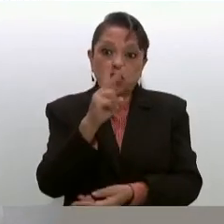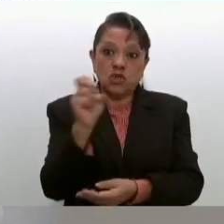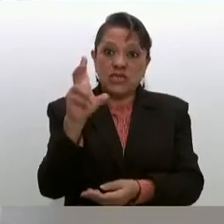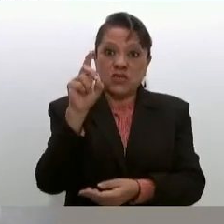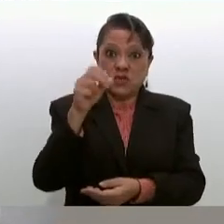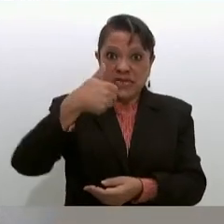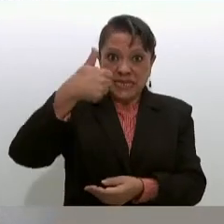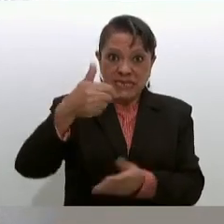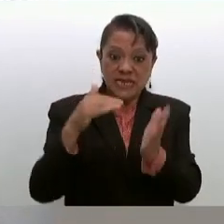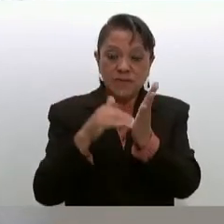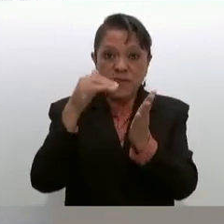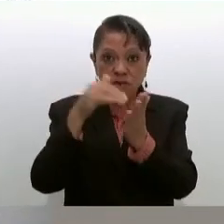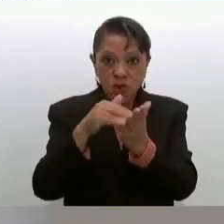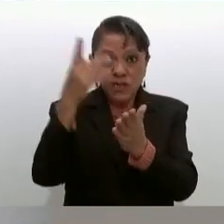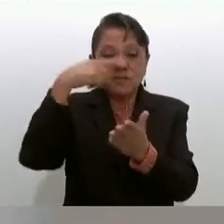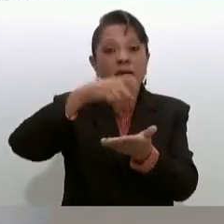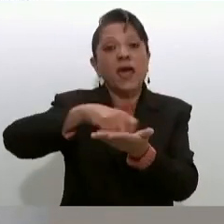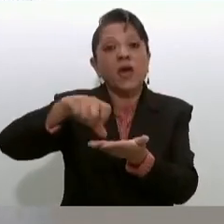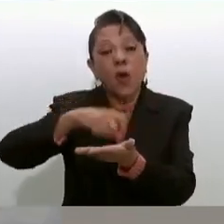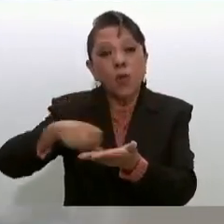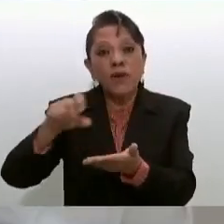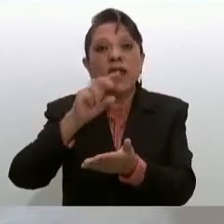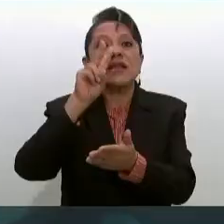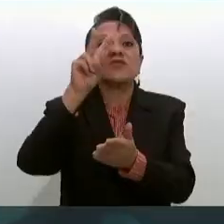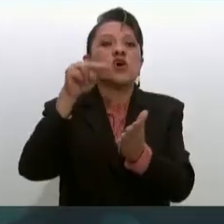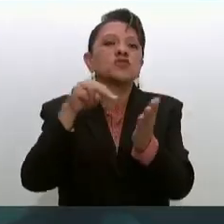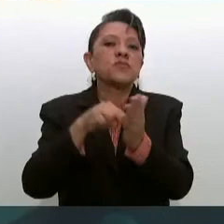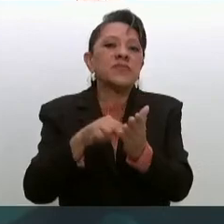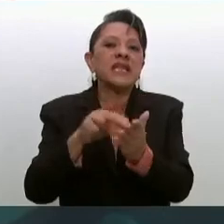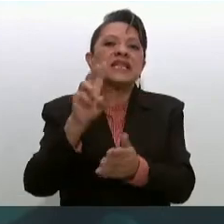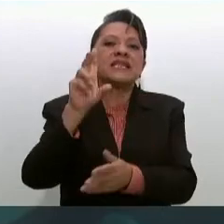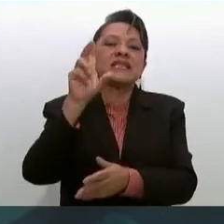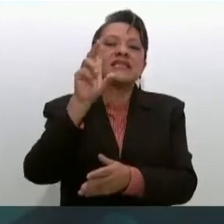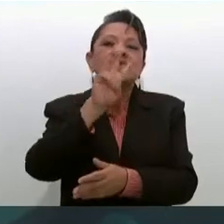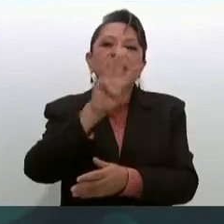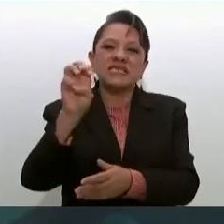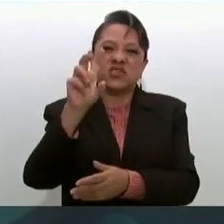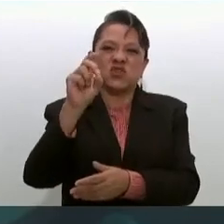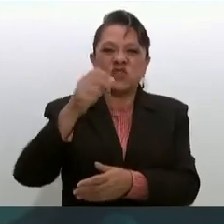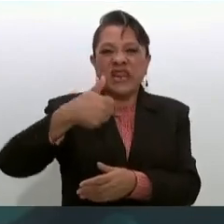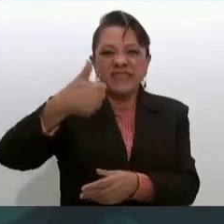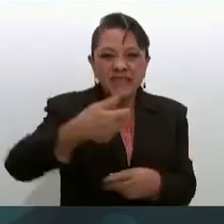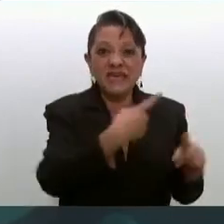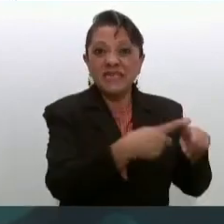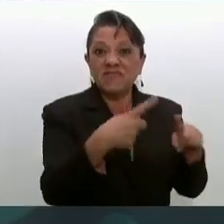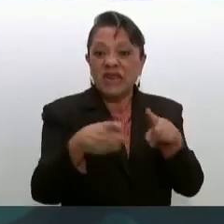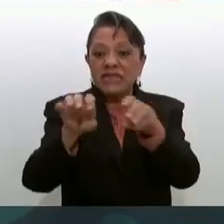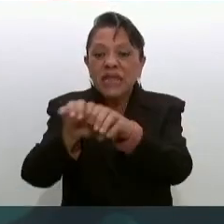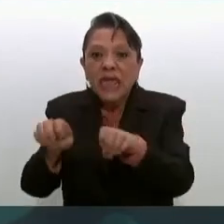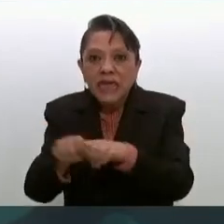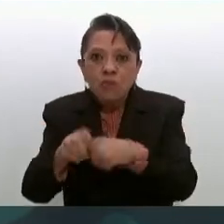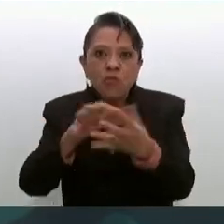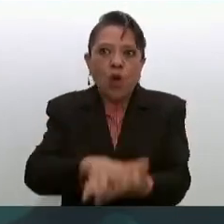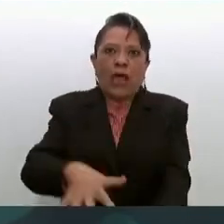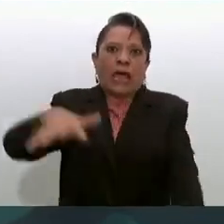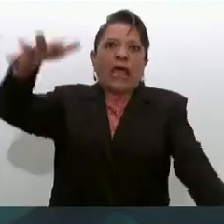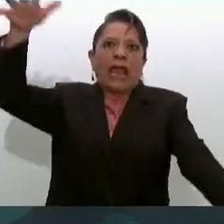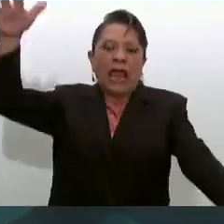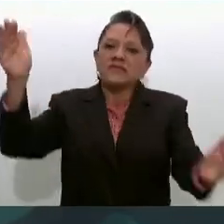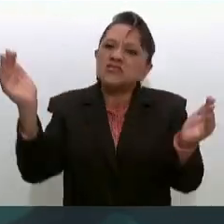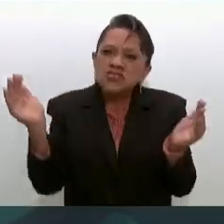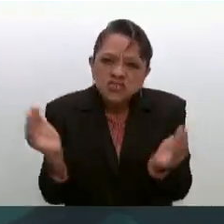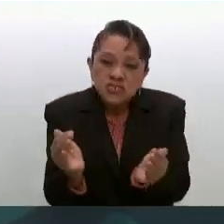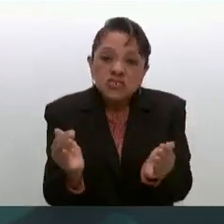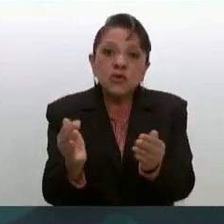pesos para adquirir dos mil 236 bienes, dos mil 236 diferentes equipos, desde los más grandes hasta los más